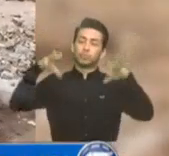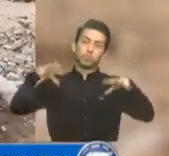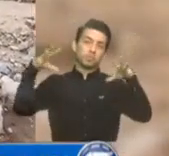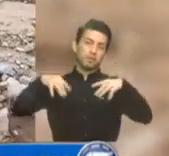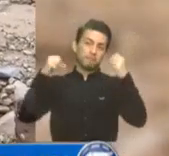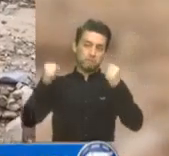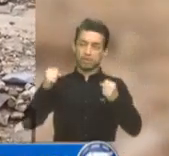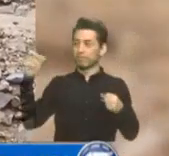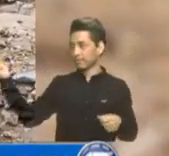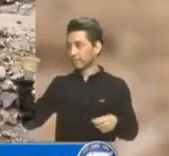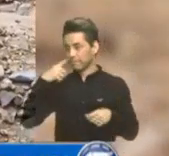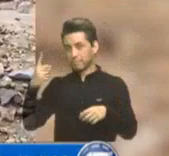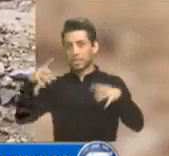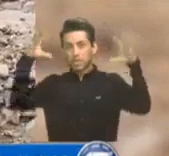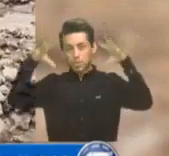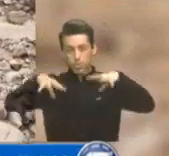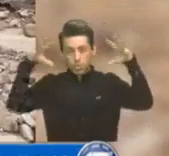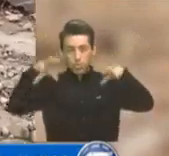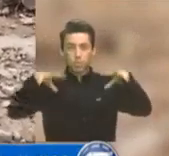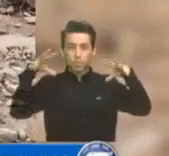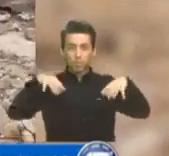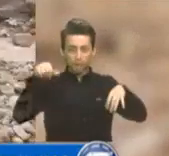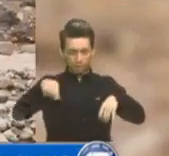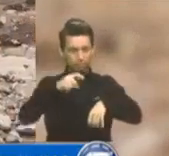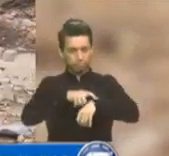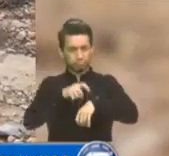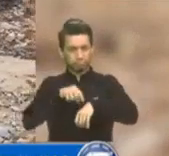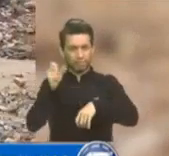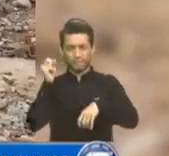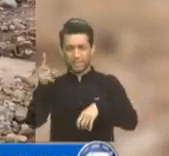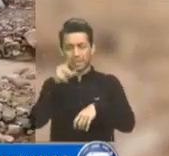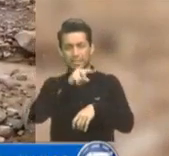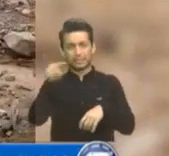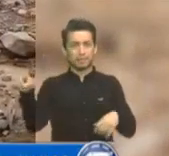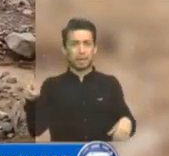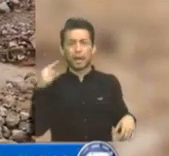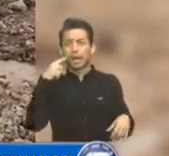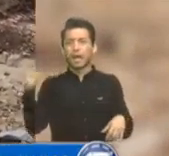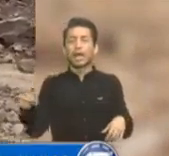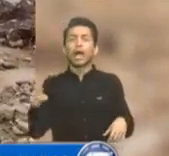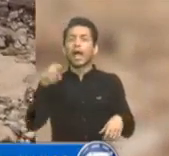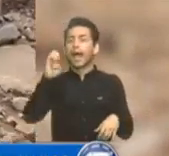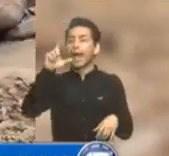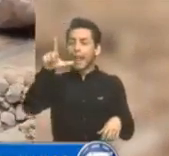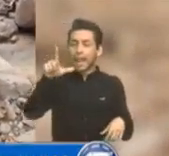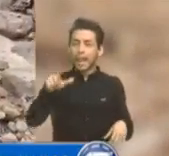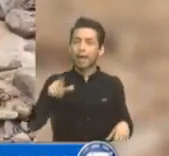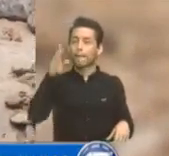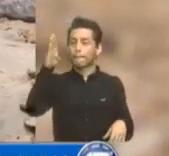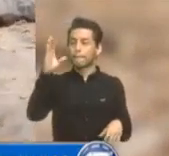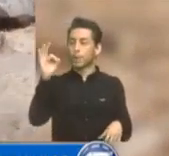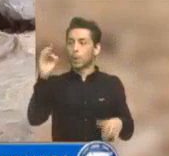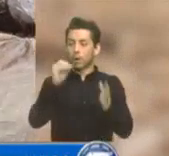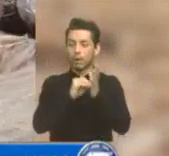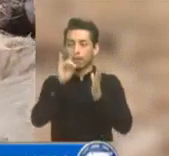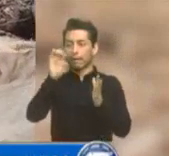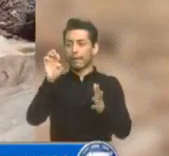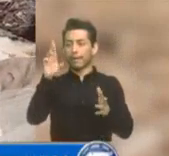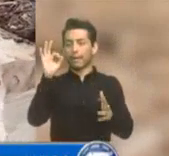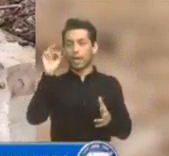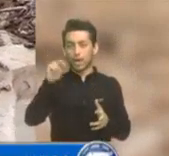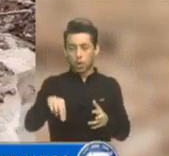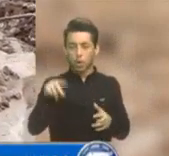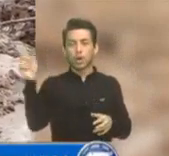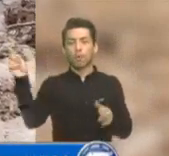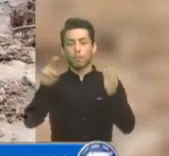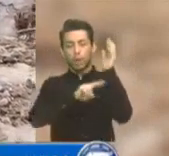precipitaciones lluviosas de las últimas horas hicieron estragos en la aldea El Boquerón de Agua Dulce, Cuilco, Huehuetenango. Según información